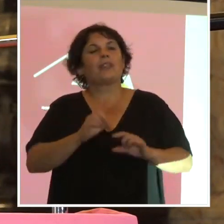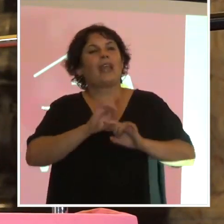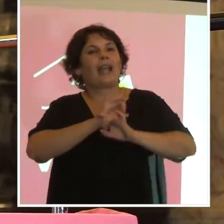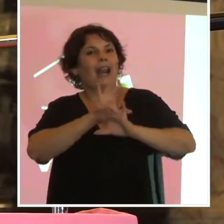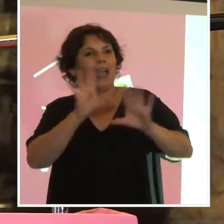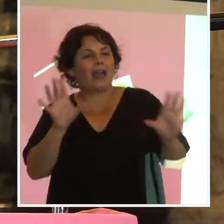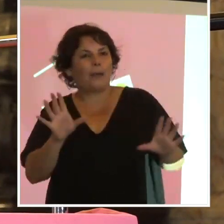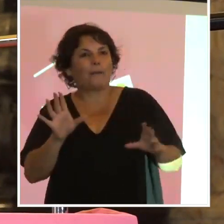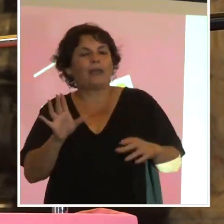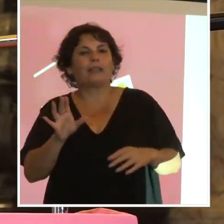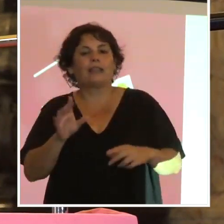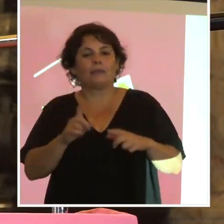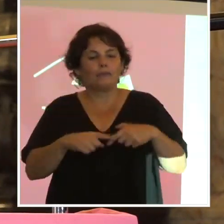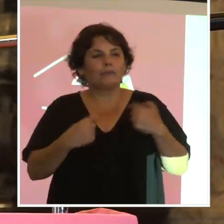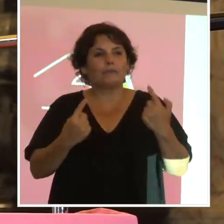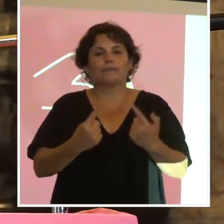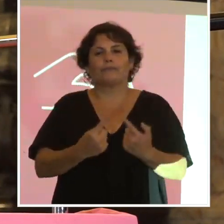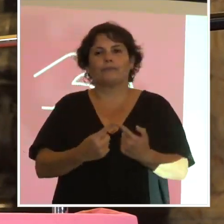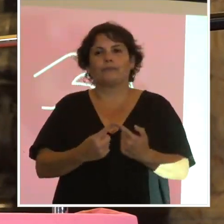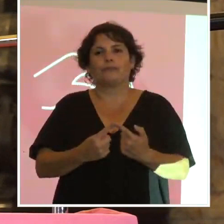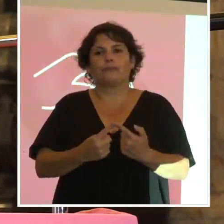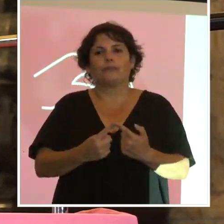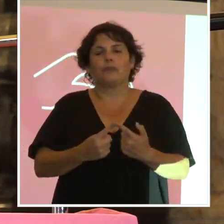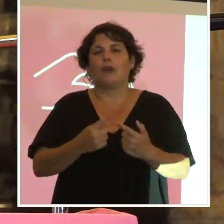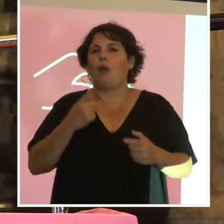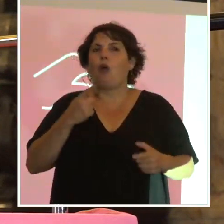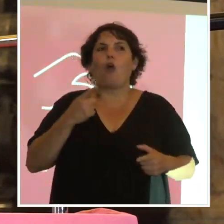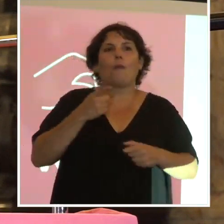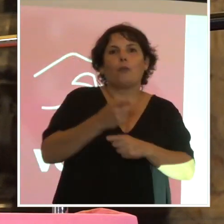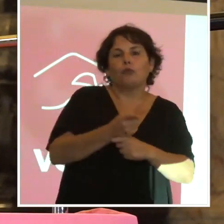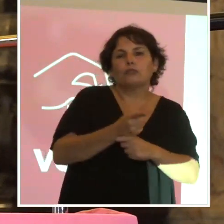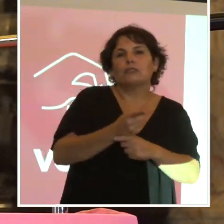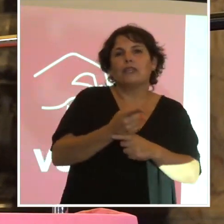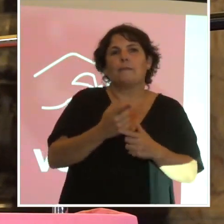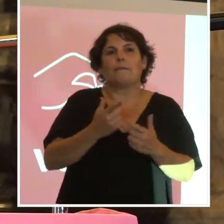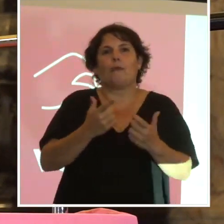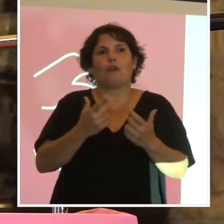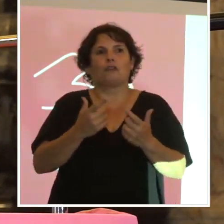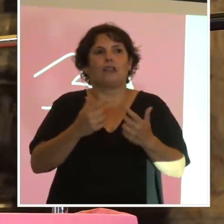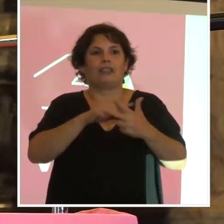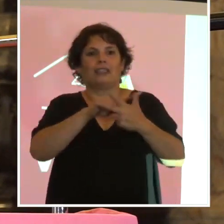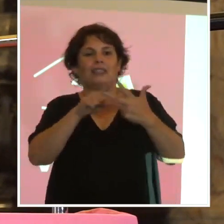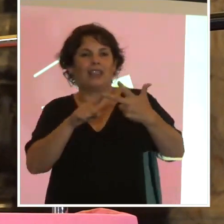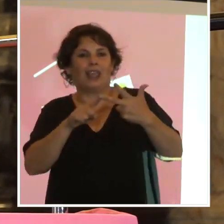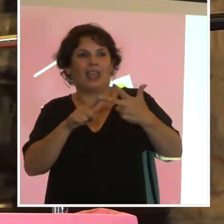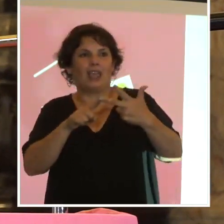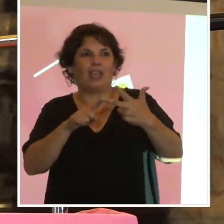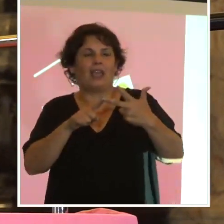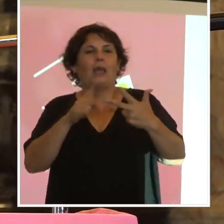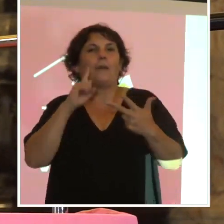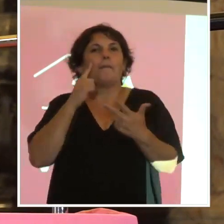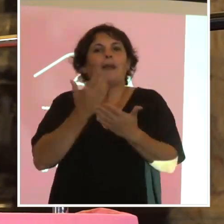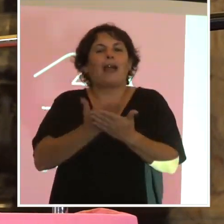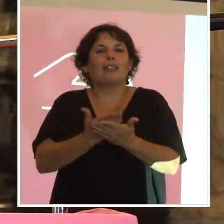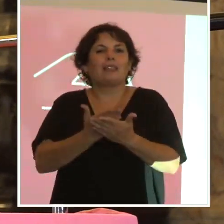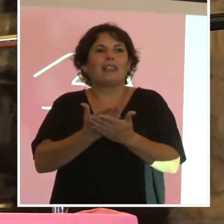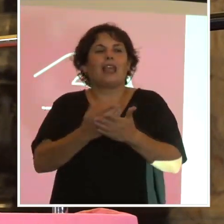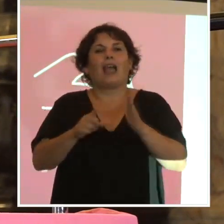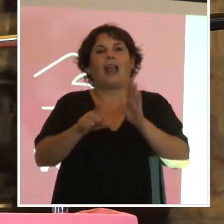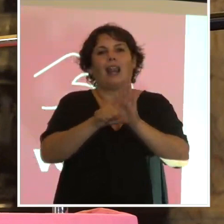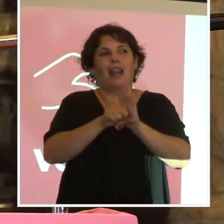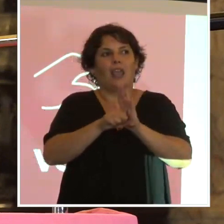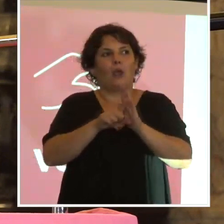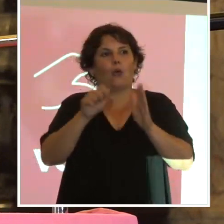Claramente nosotros nos opusimos a la prepotencia que plantea esta ley en